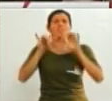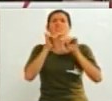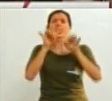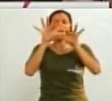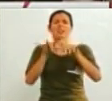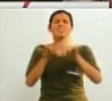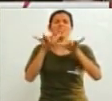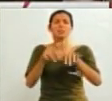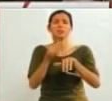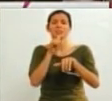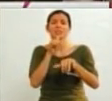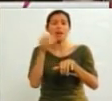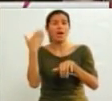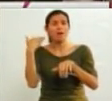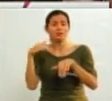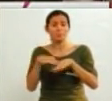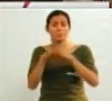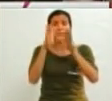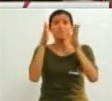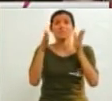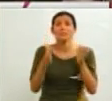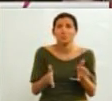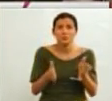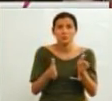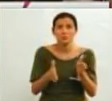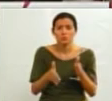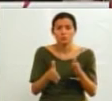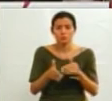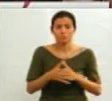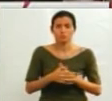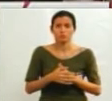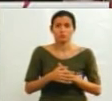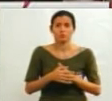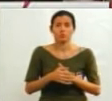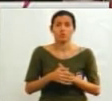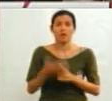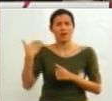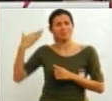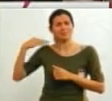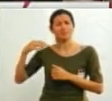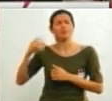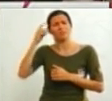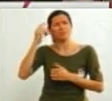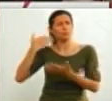Quien escribe eso fue ministro aquí para el Caracaso.